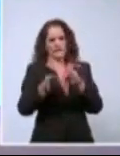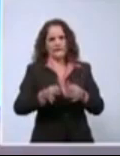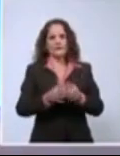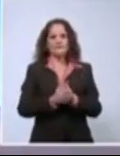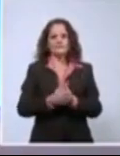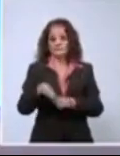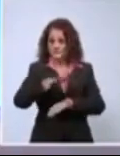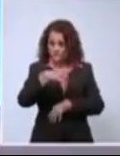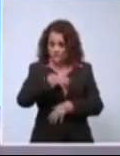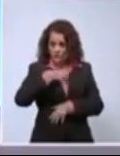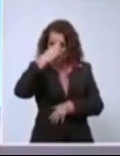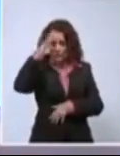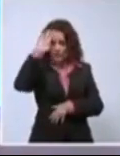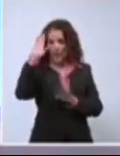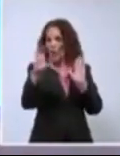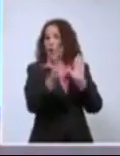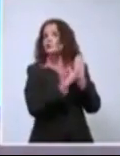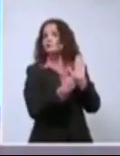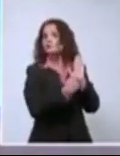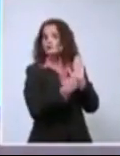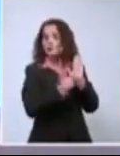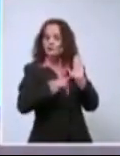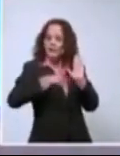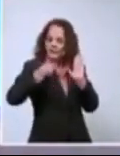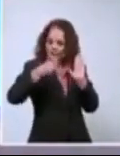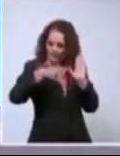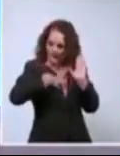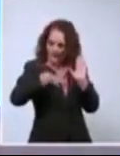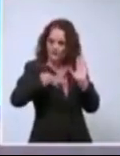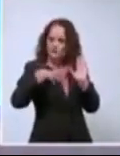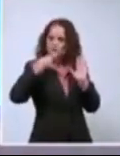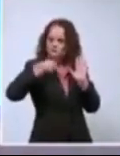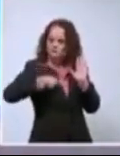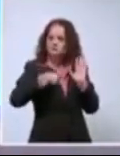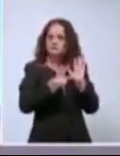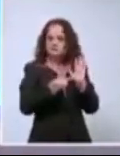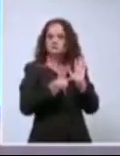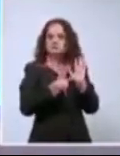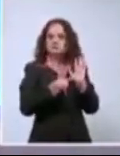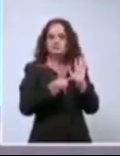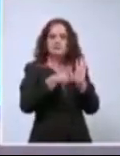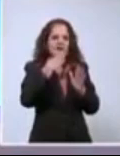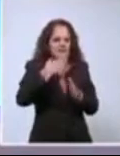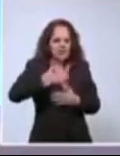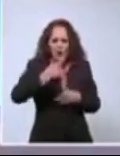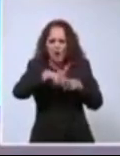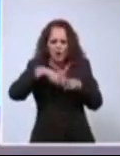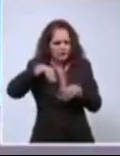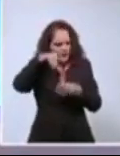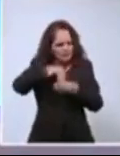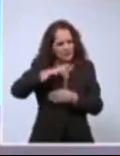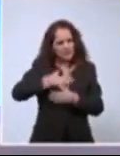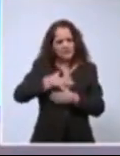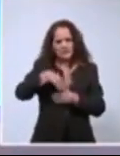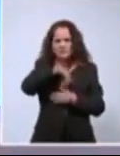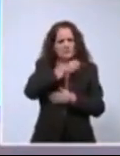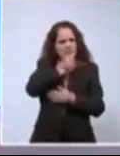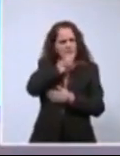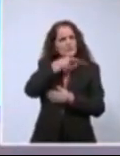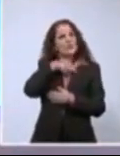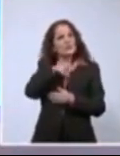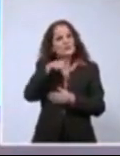constitución que establece derechos, derechos para todos por igual, la intimidad, el honor, están entre esos derechos.